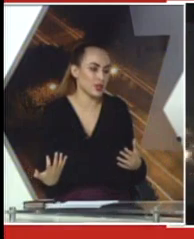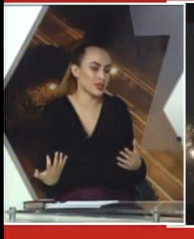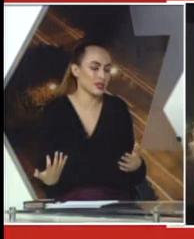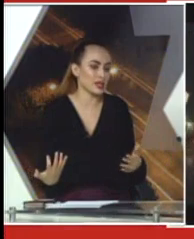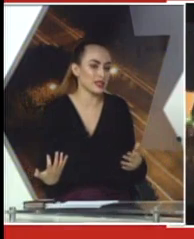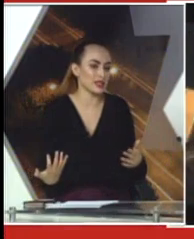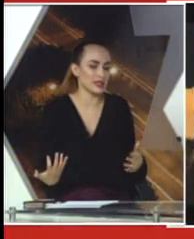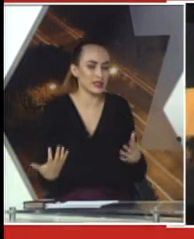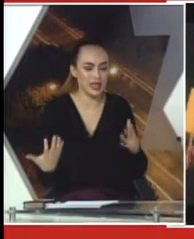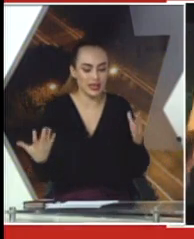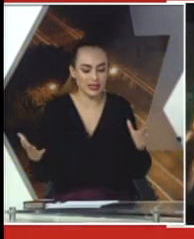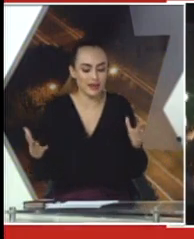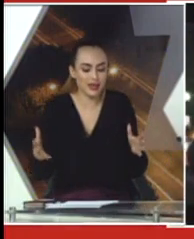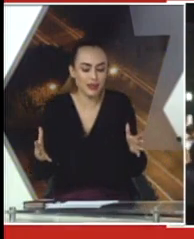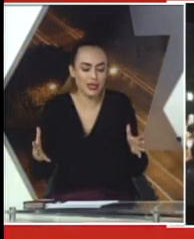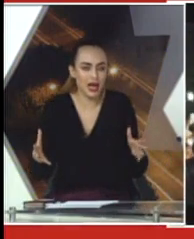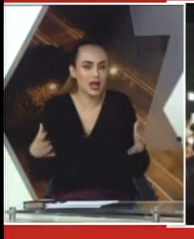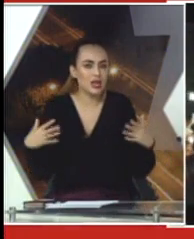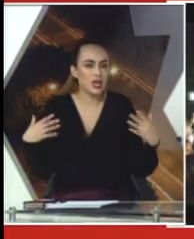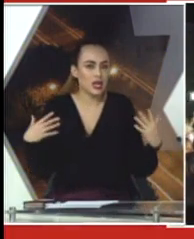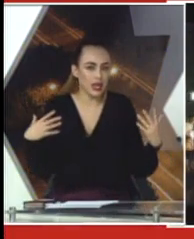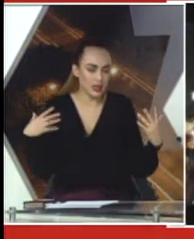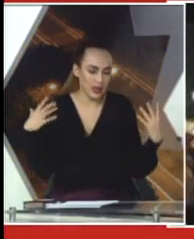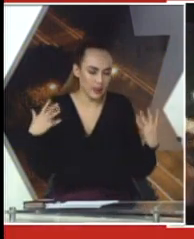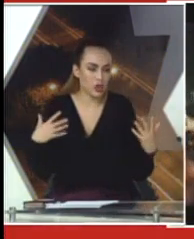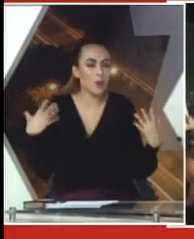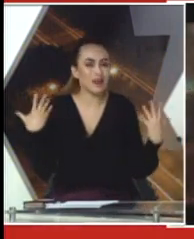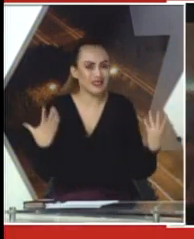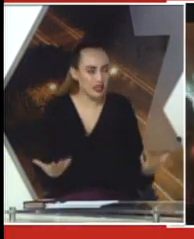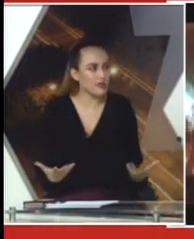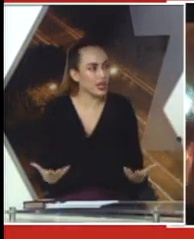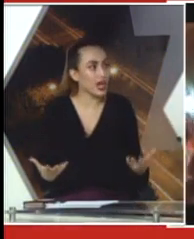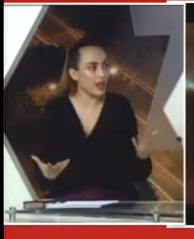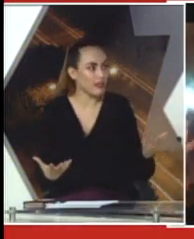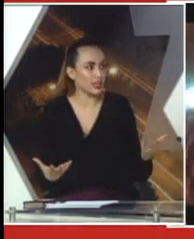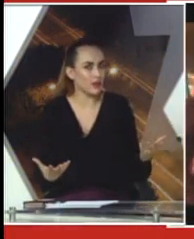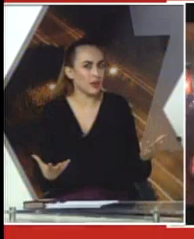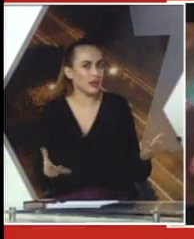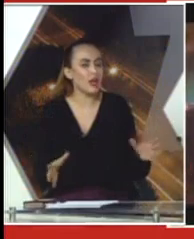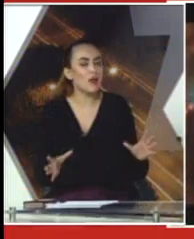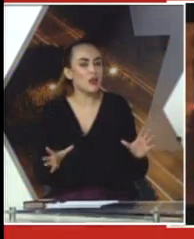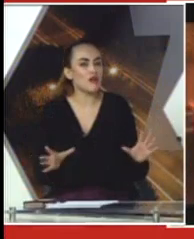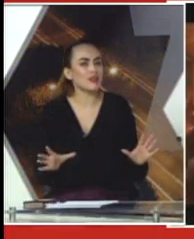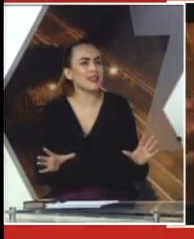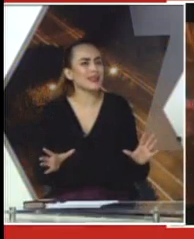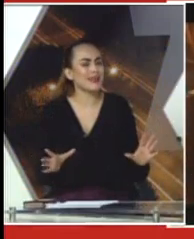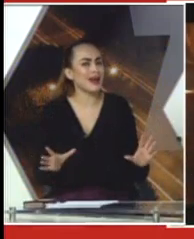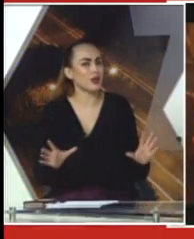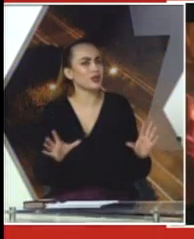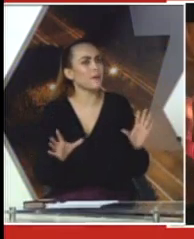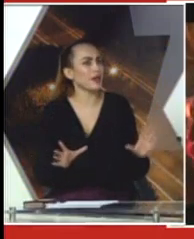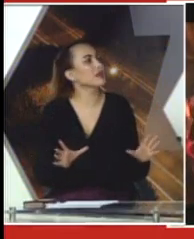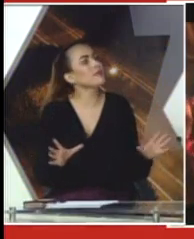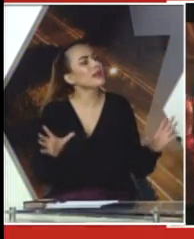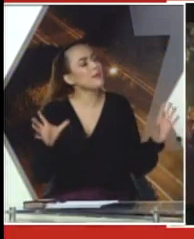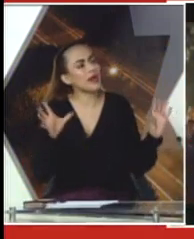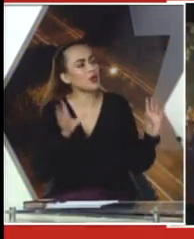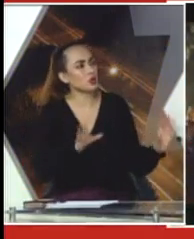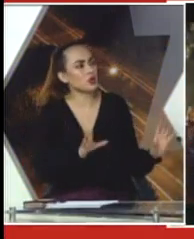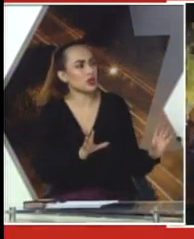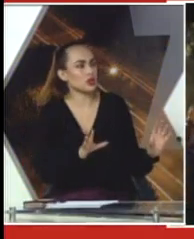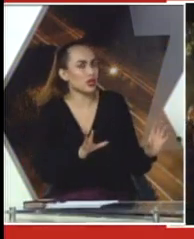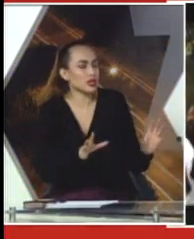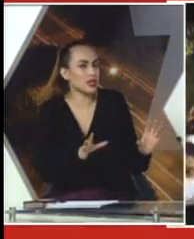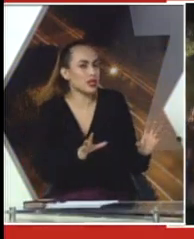manifestaciones que se realizaban de manera pacífica inicialmente efectivamente pero al final que deja una pérdida